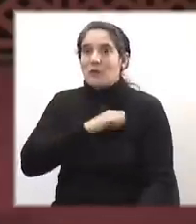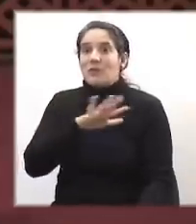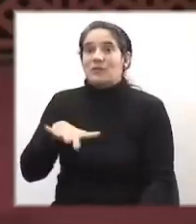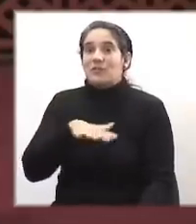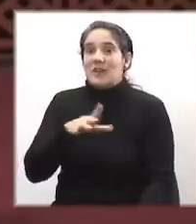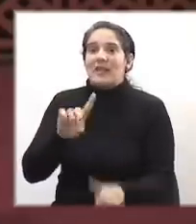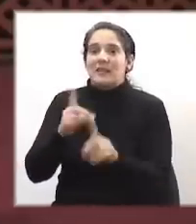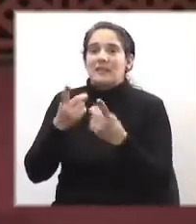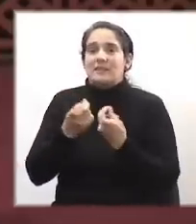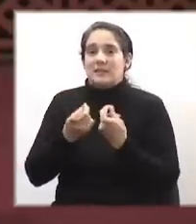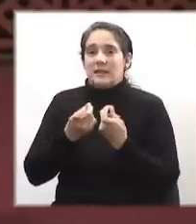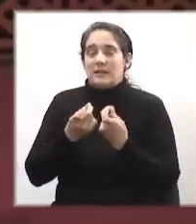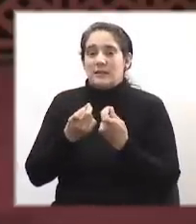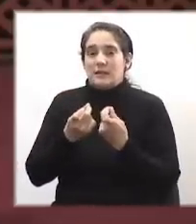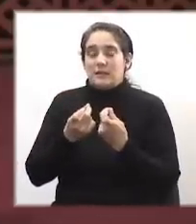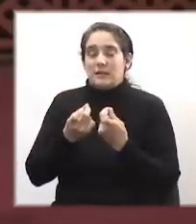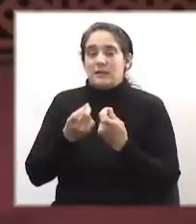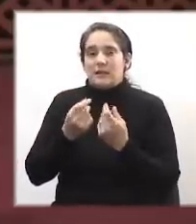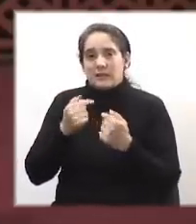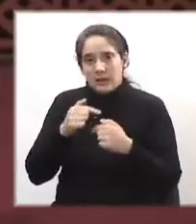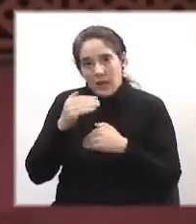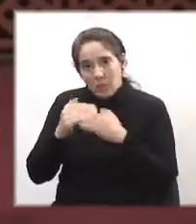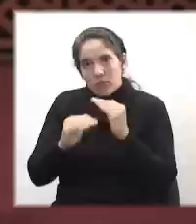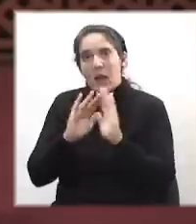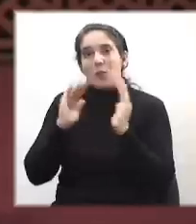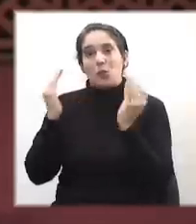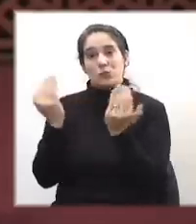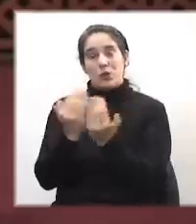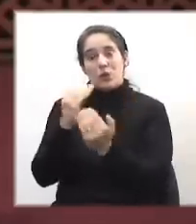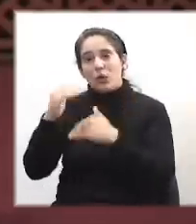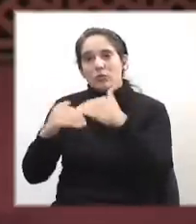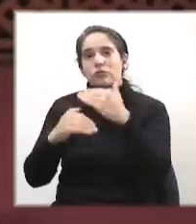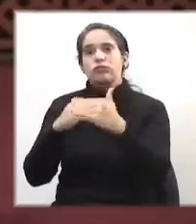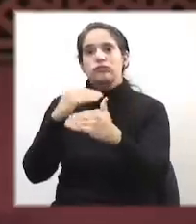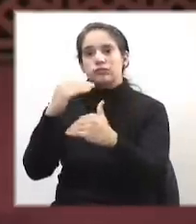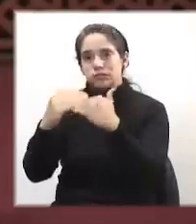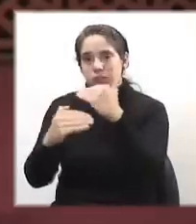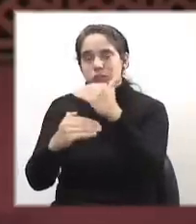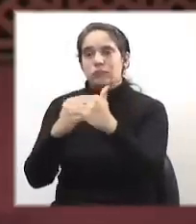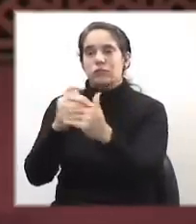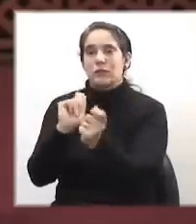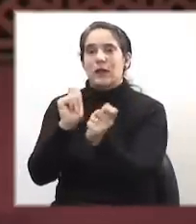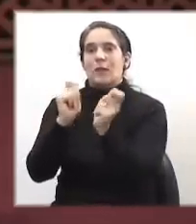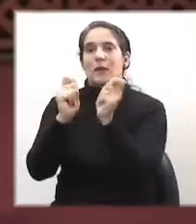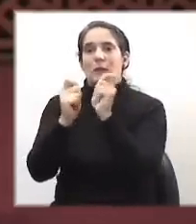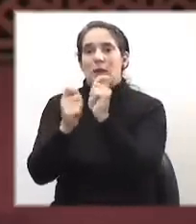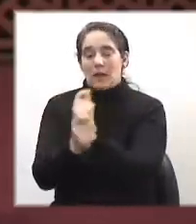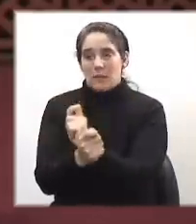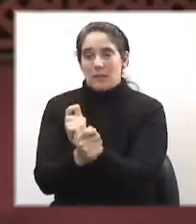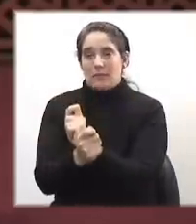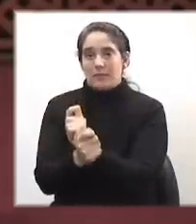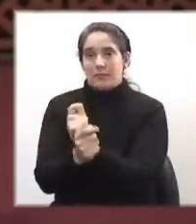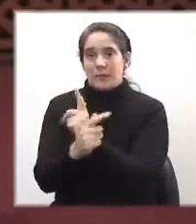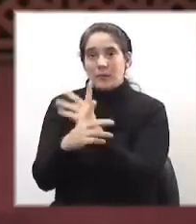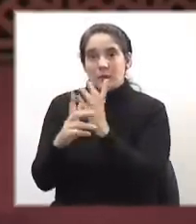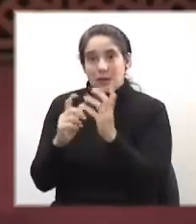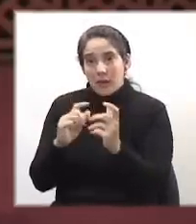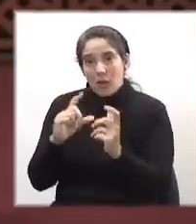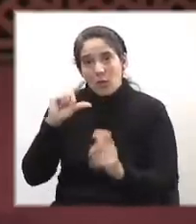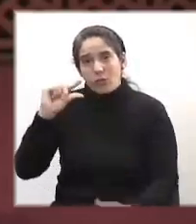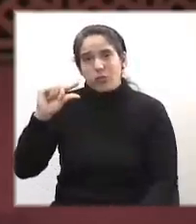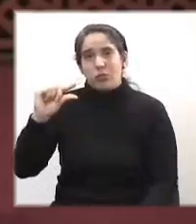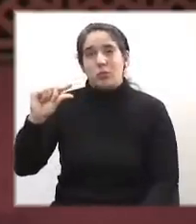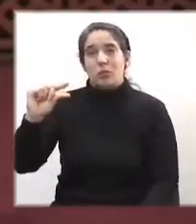necesita en un mundo que sigue su marcha y que inexorablemente se nos alejará cada vez más si